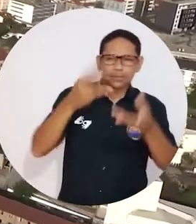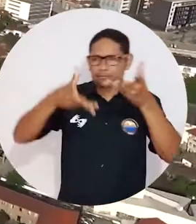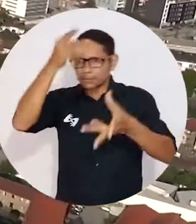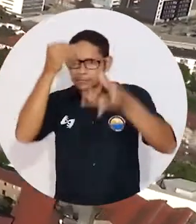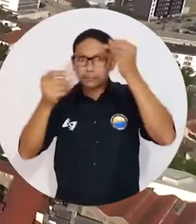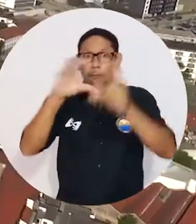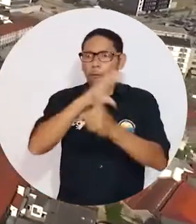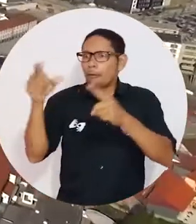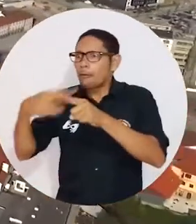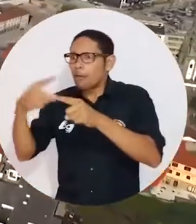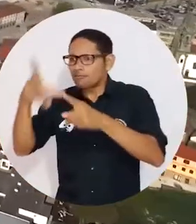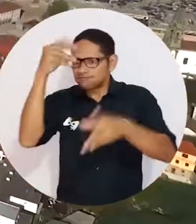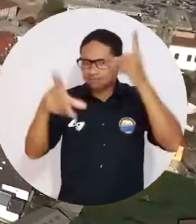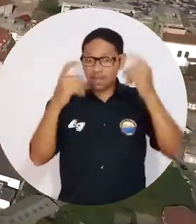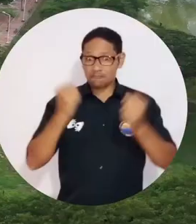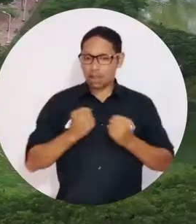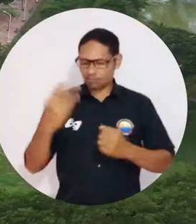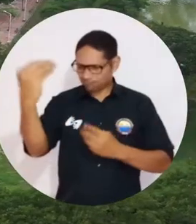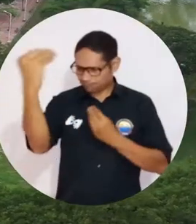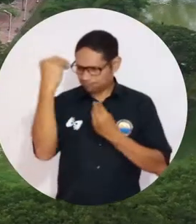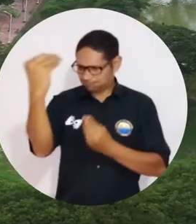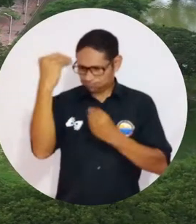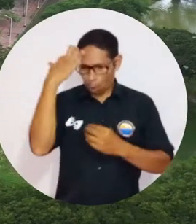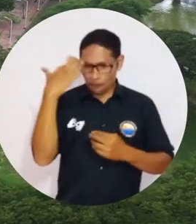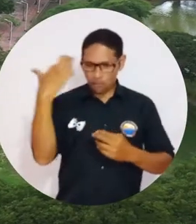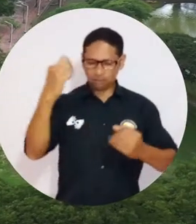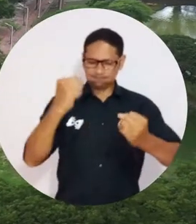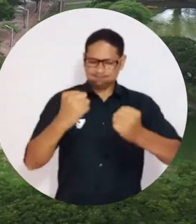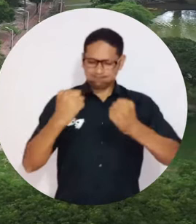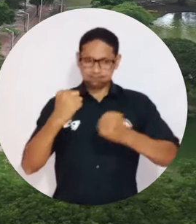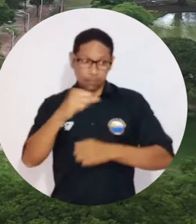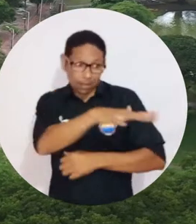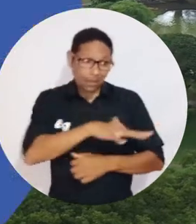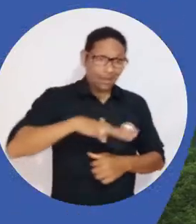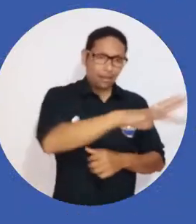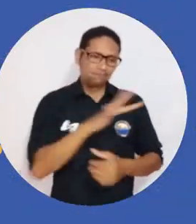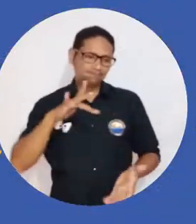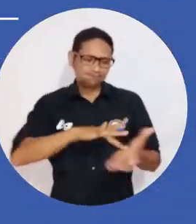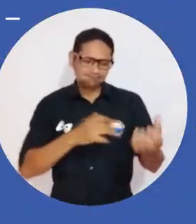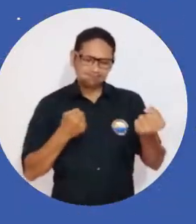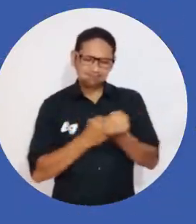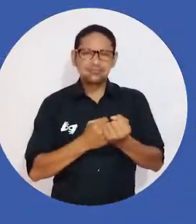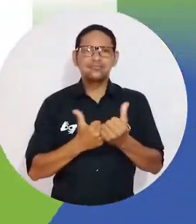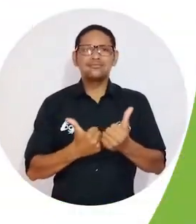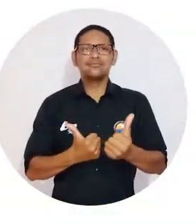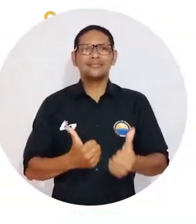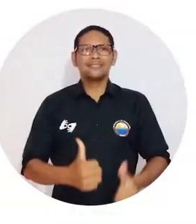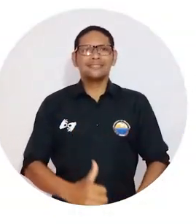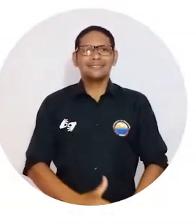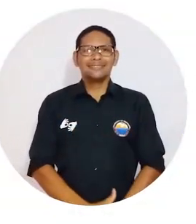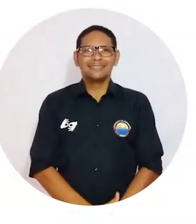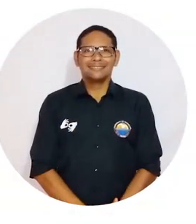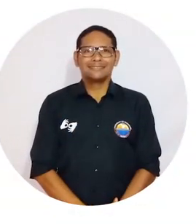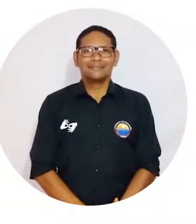formación profesional para ser agentes de desarrollo en el territorio. Universidad del Magdalena, aún más